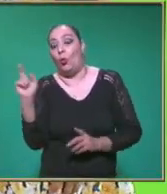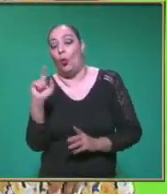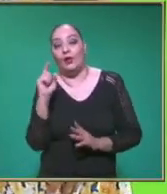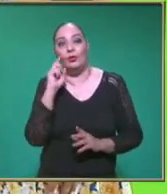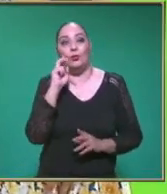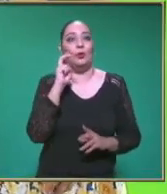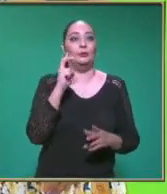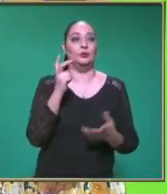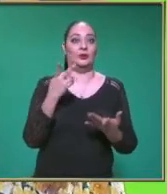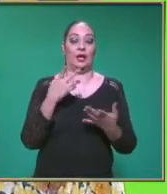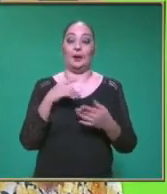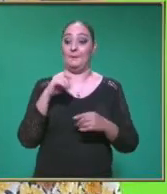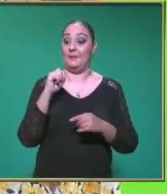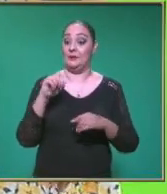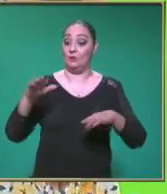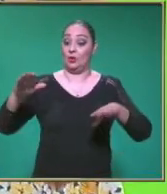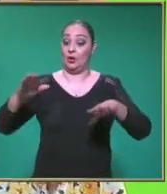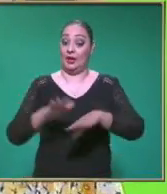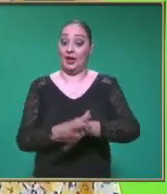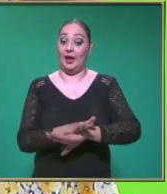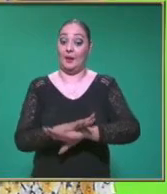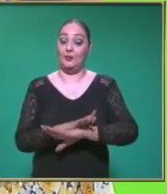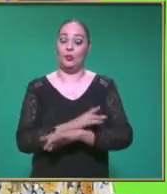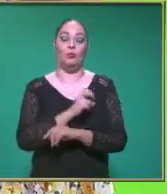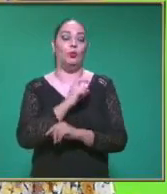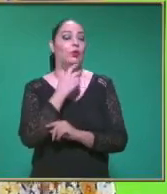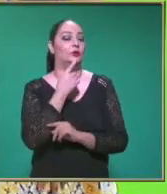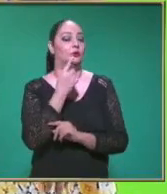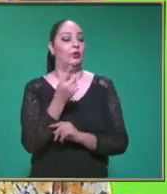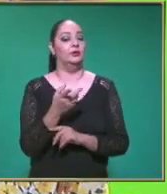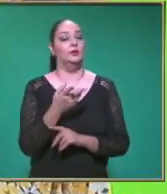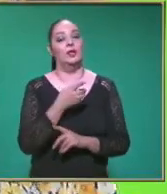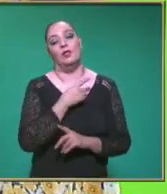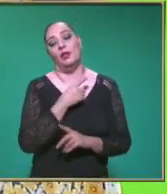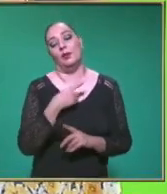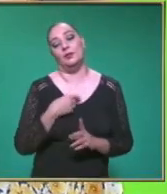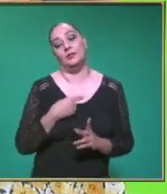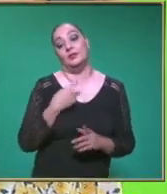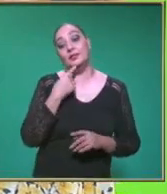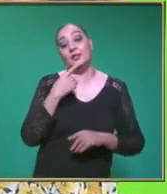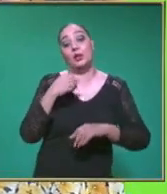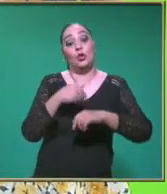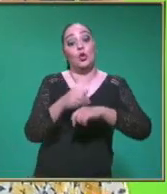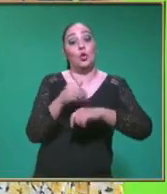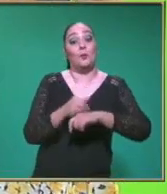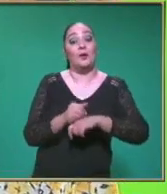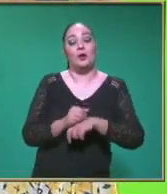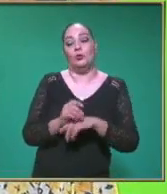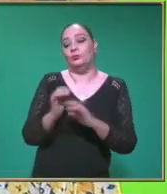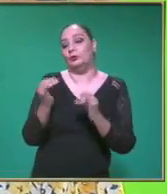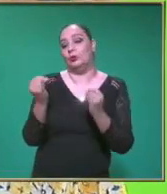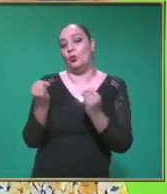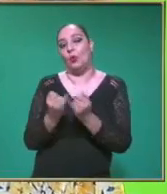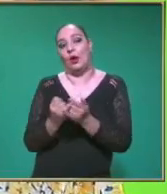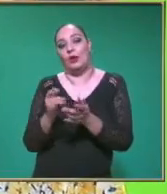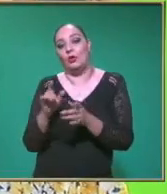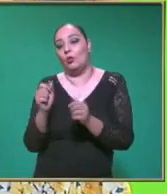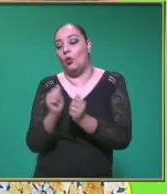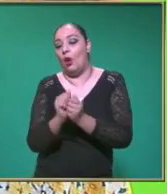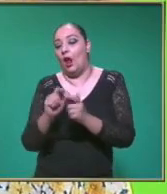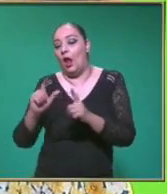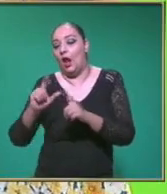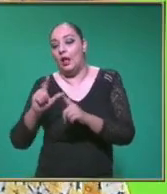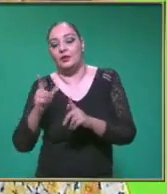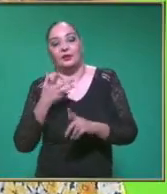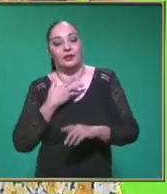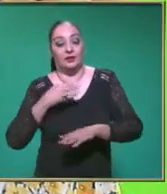la sustitución Por eso se les dice Dejamos unidades de medida Tal cual En la parte de arriba Se quedan los